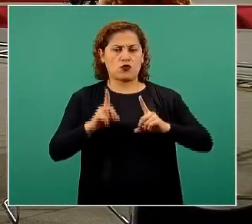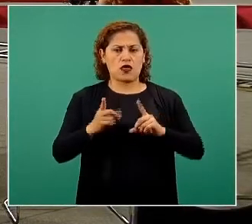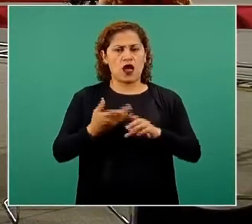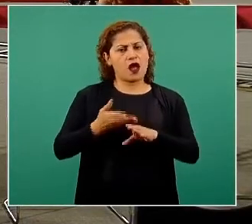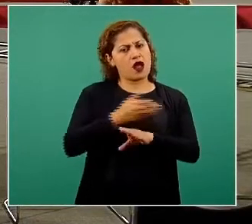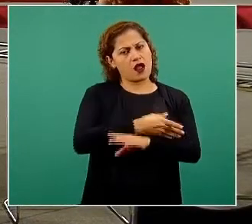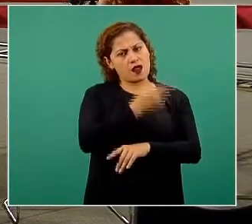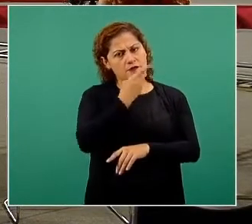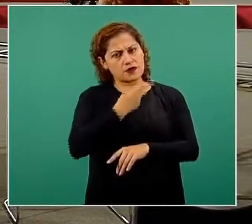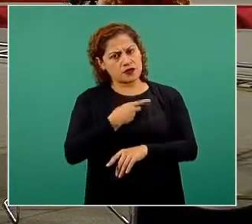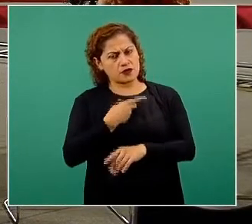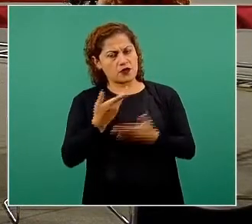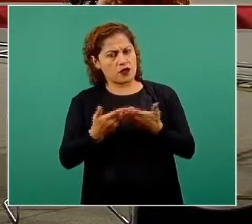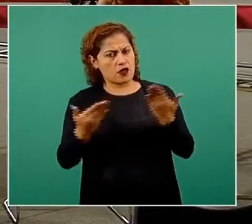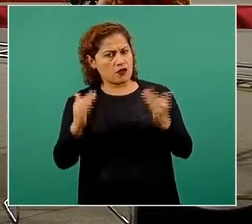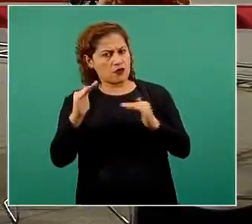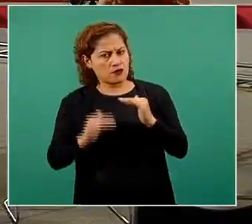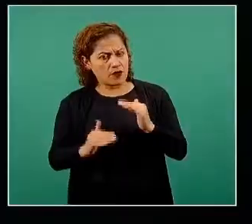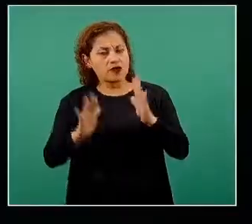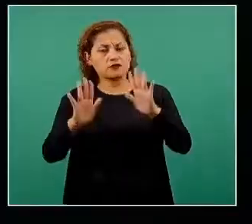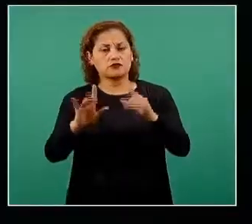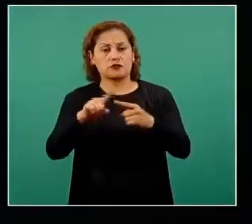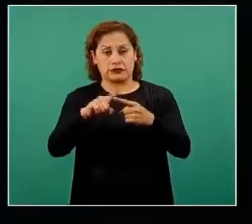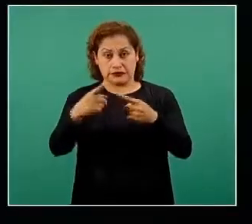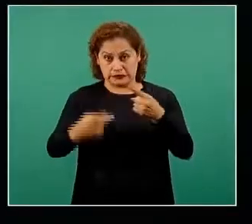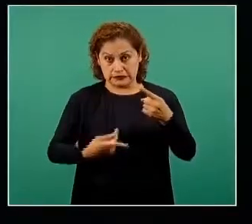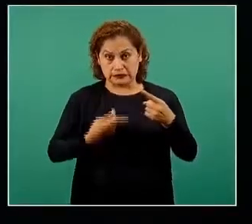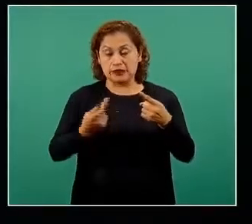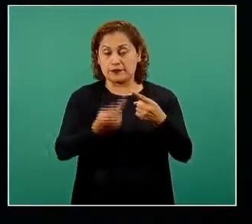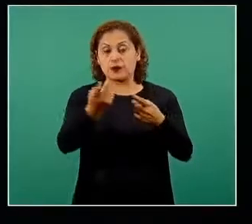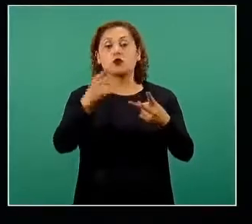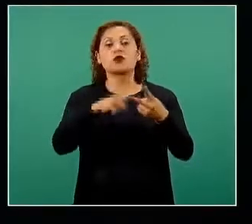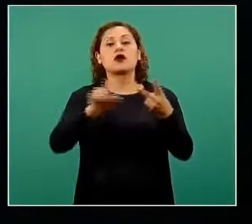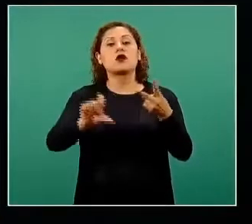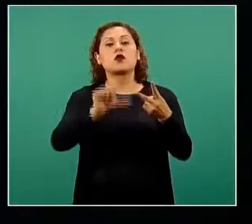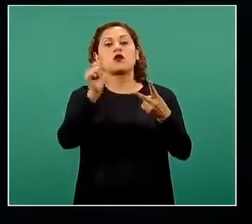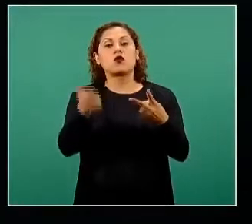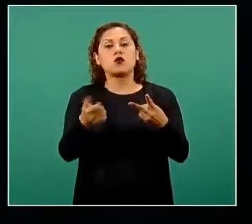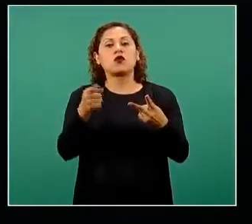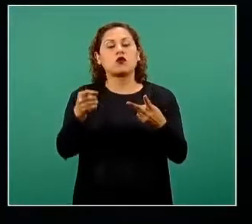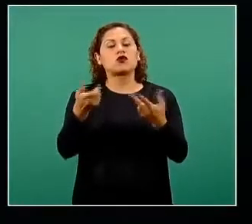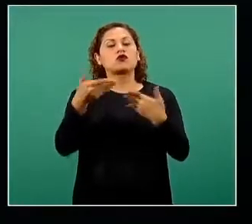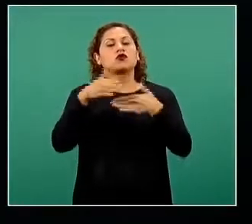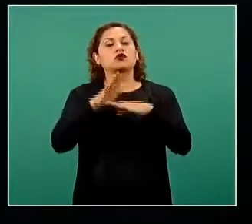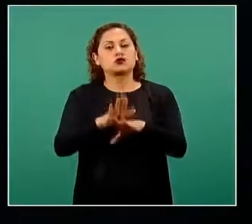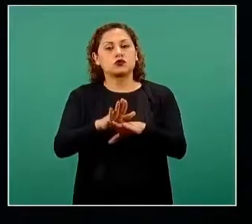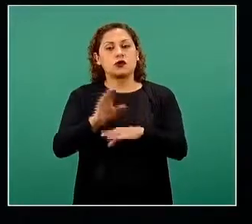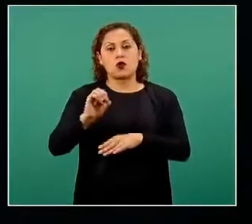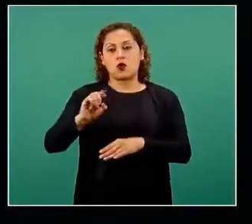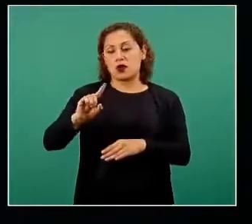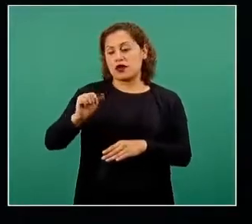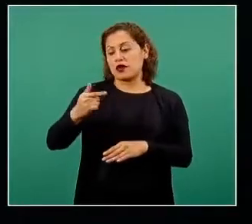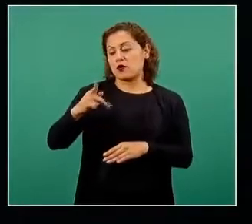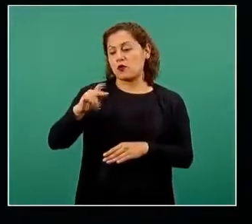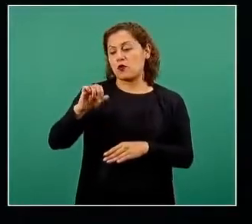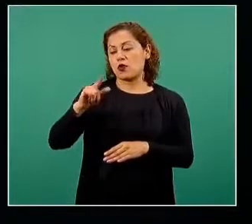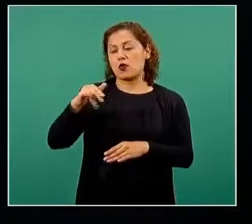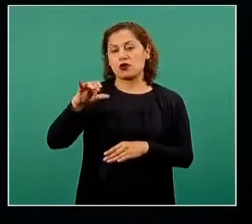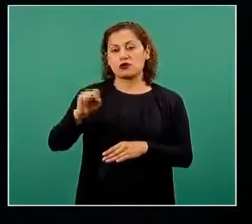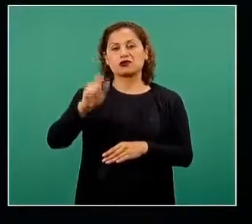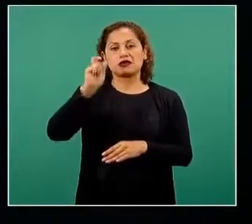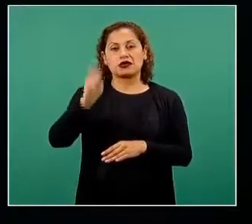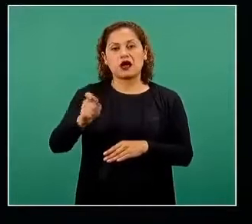por un lado y por el otro ahorita que estaba escuchando precisamente lo de los combates a los oligopolios y